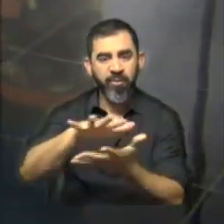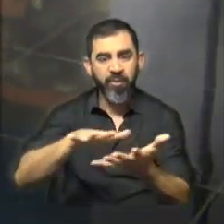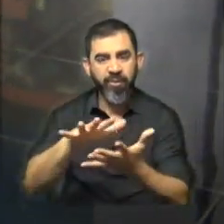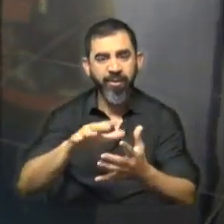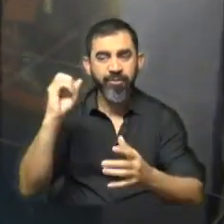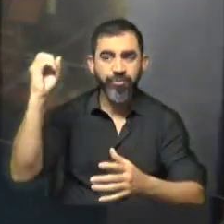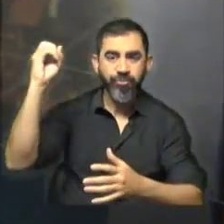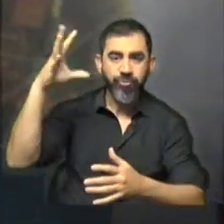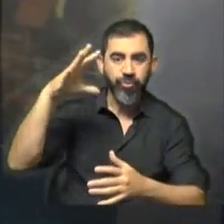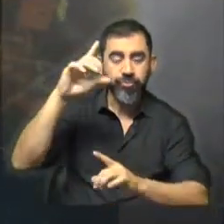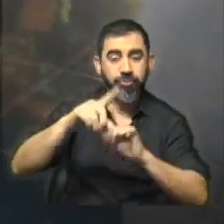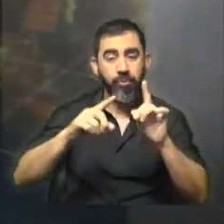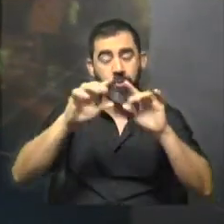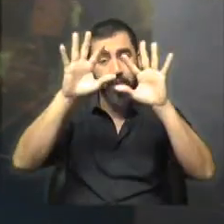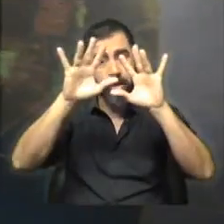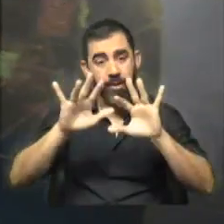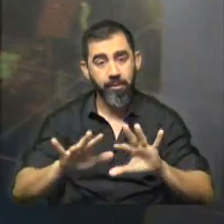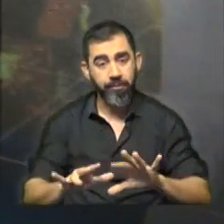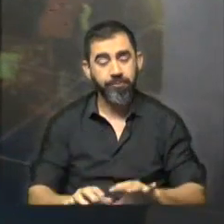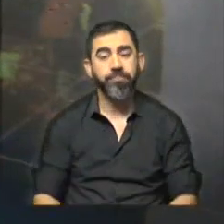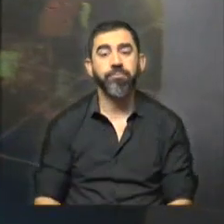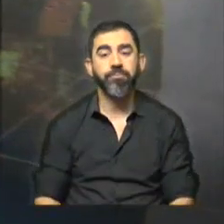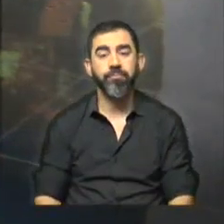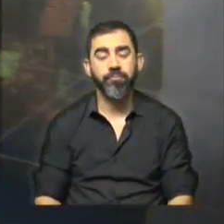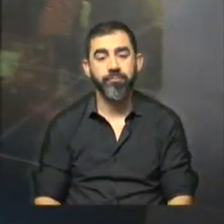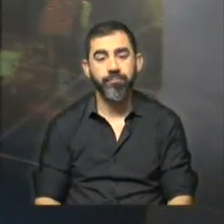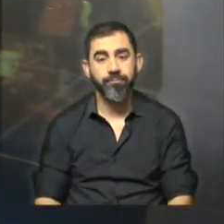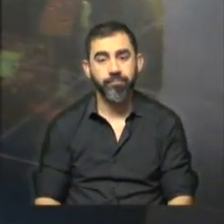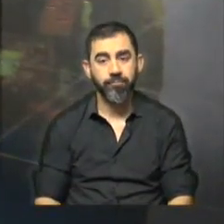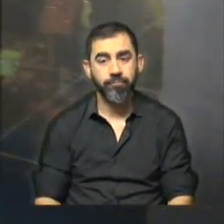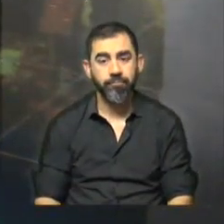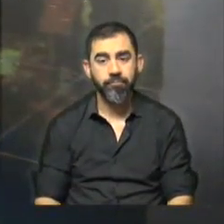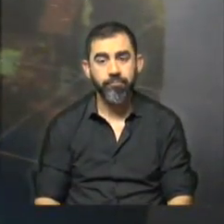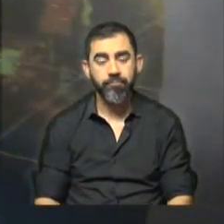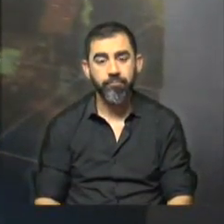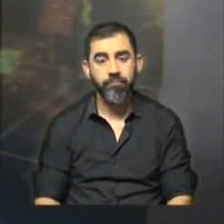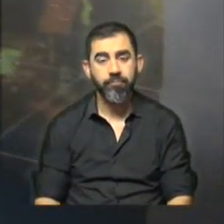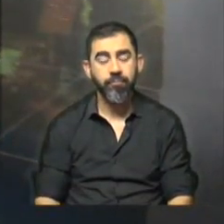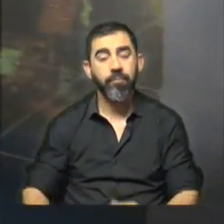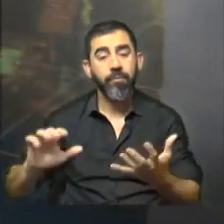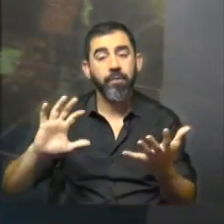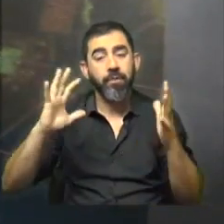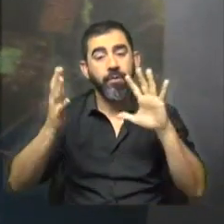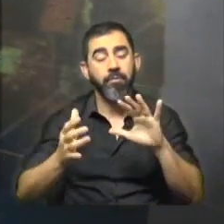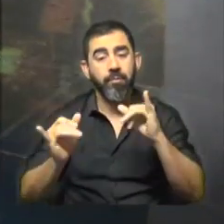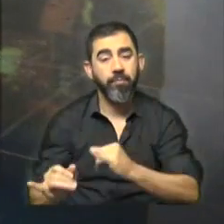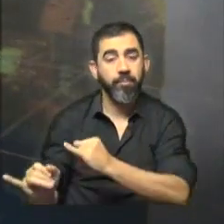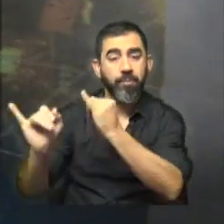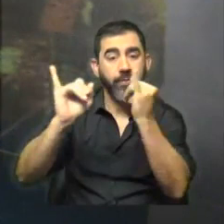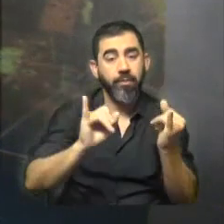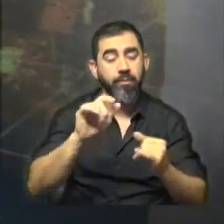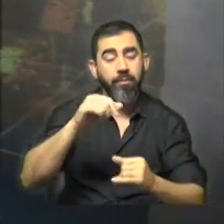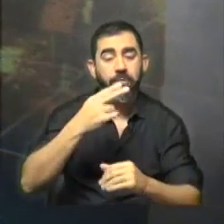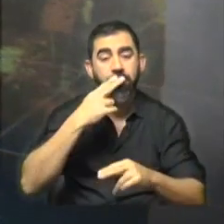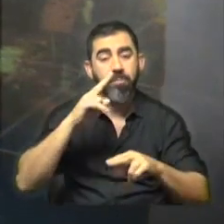hay un sol radiante y en otras, como podemos apreciar allí, se puede ver algo de niebla. ¿Qué dice el pronóstico del Instituto Uruguayo de Meteorología para hoy,